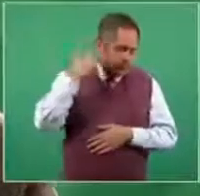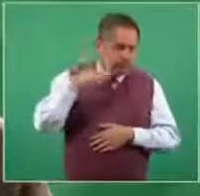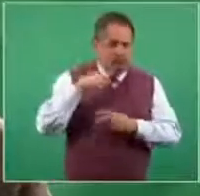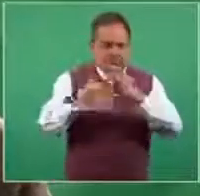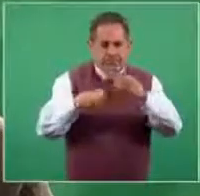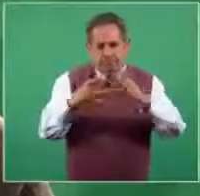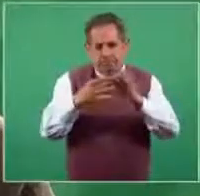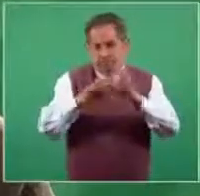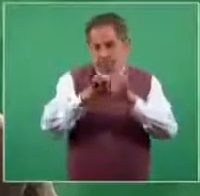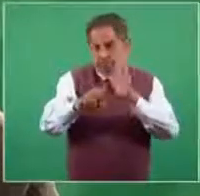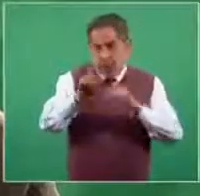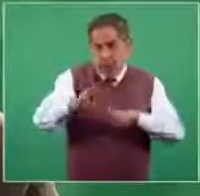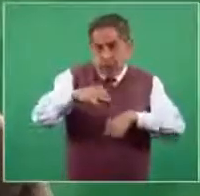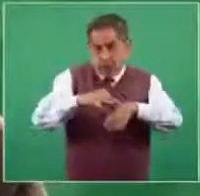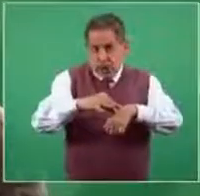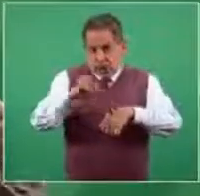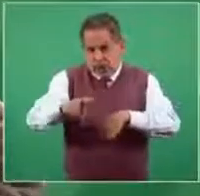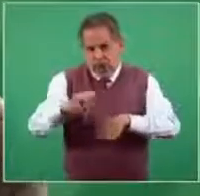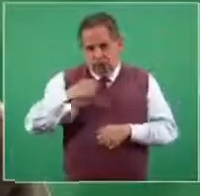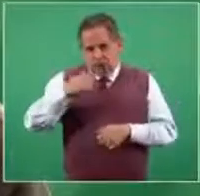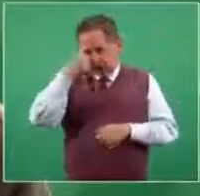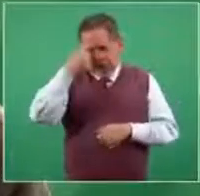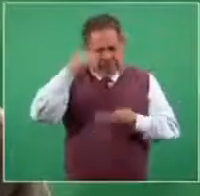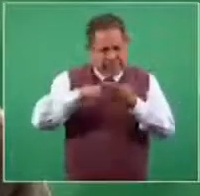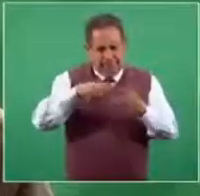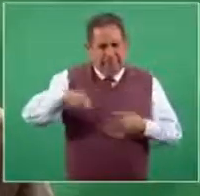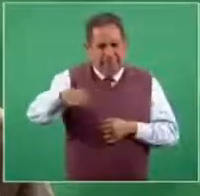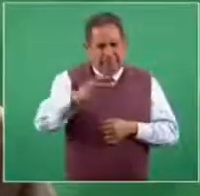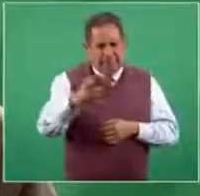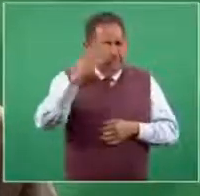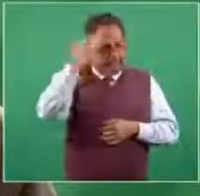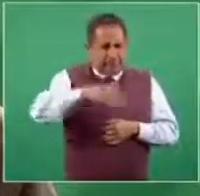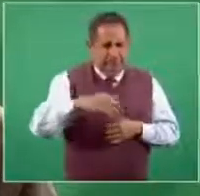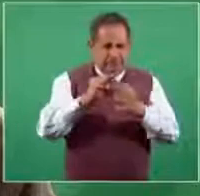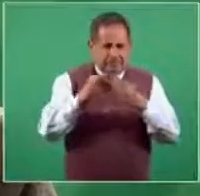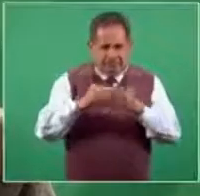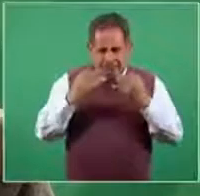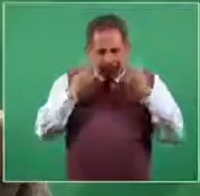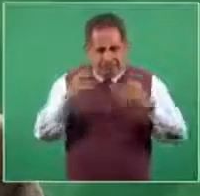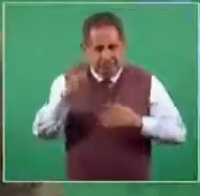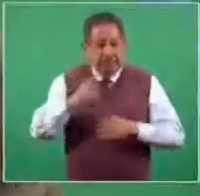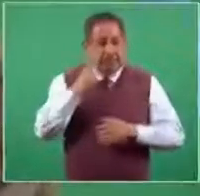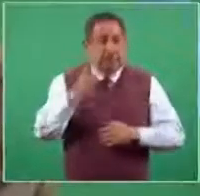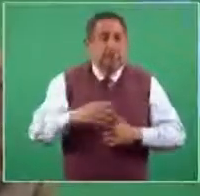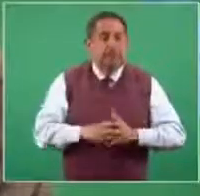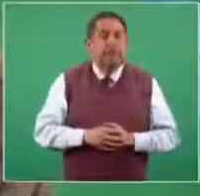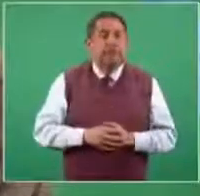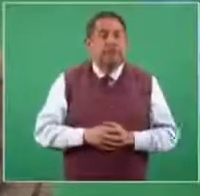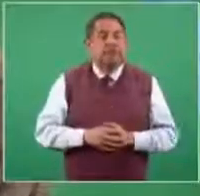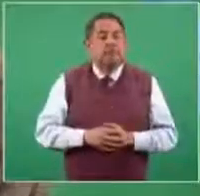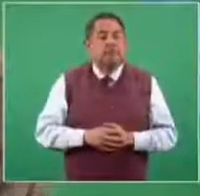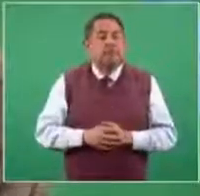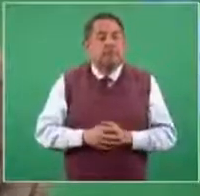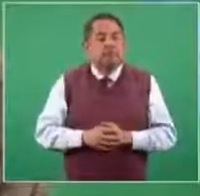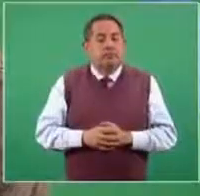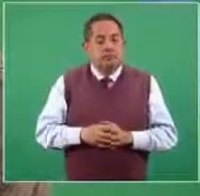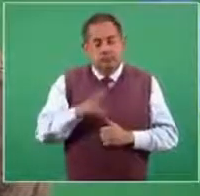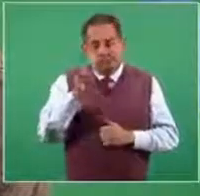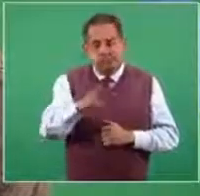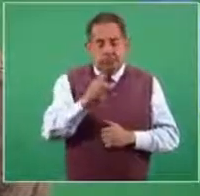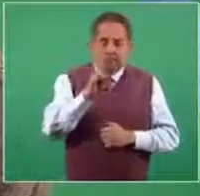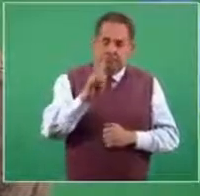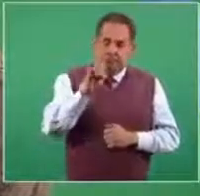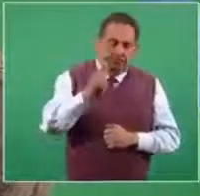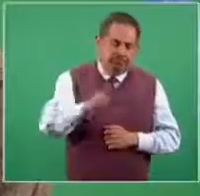ilustrar con un caso real, pero estoy seguro que usted verá representado este caso. Es un caso muy